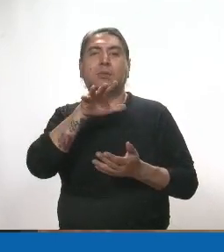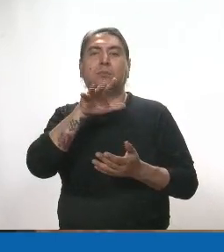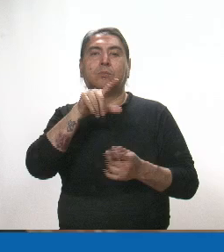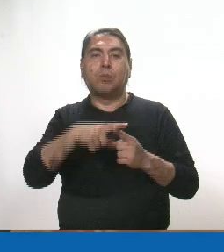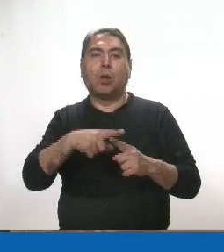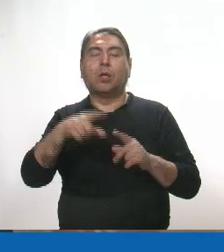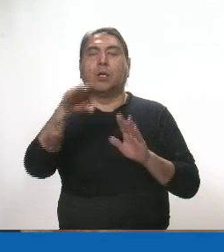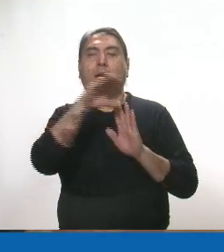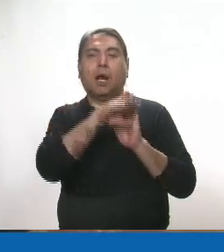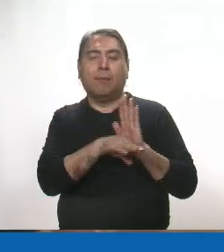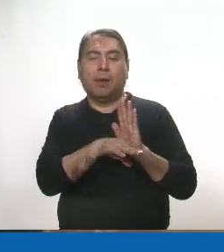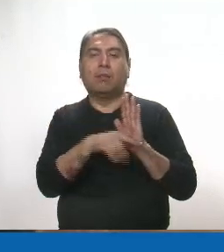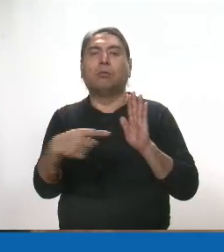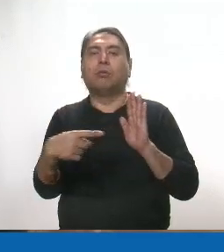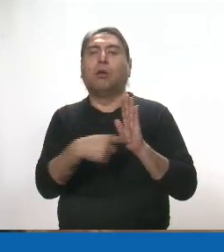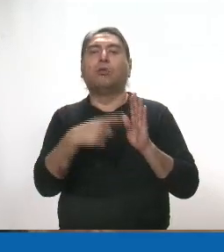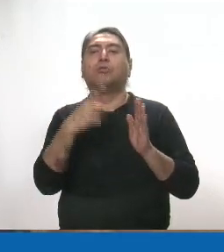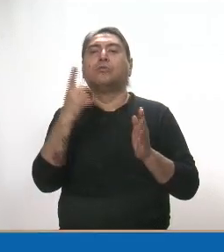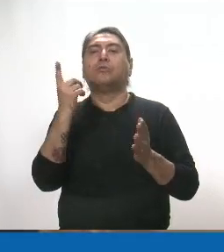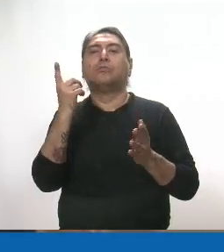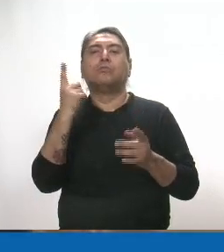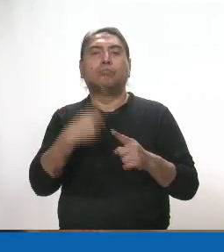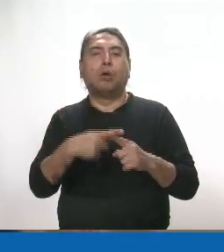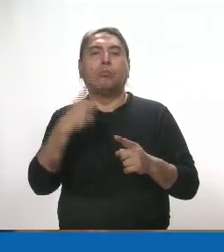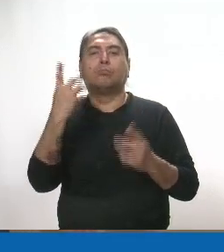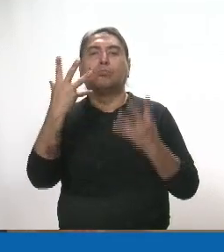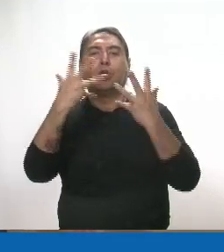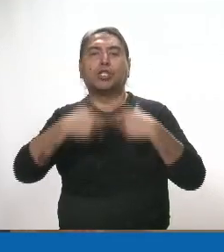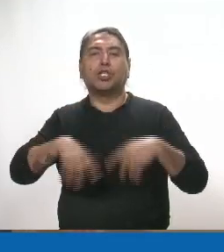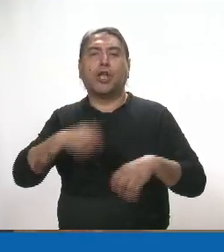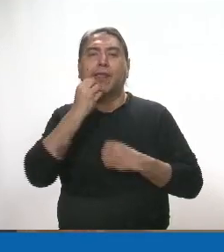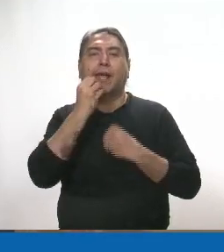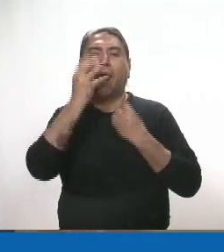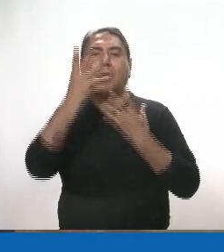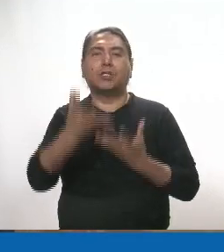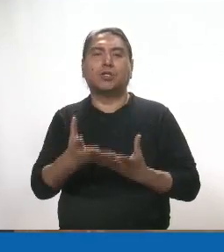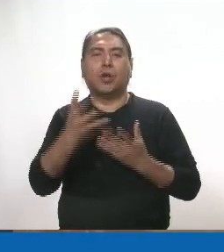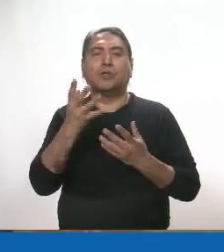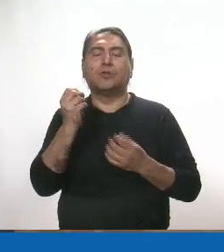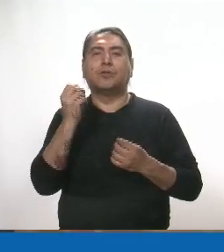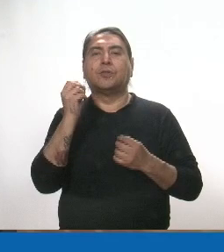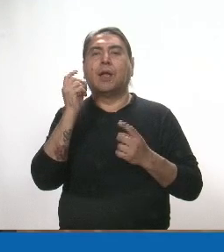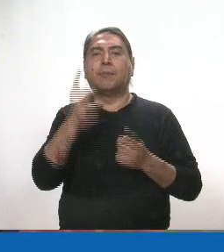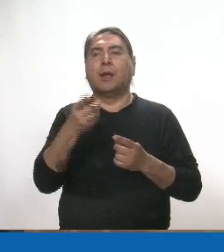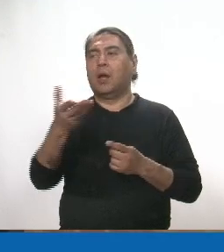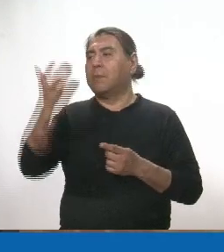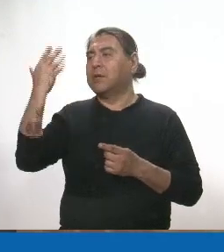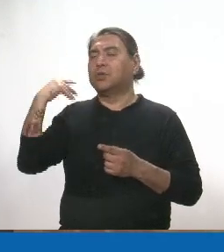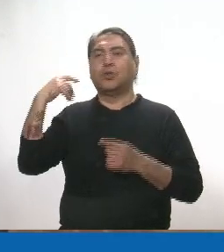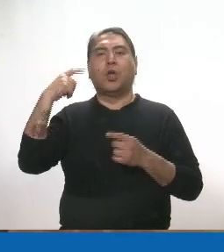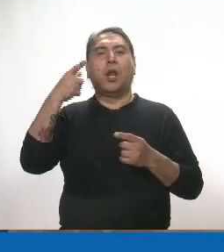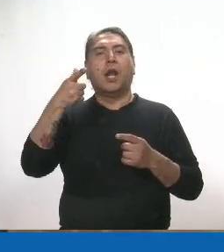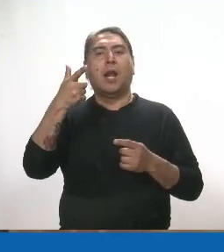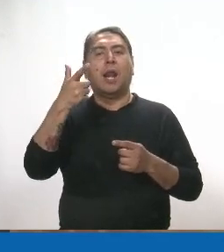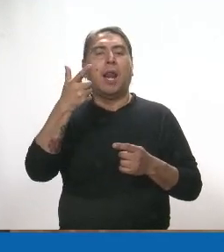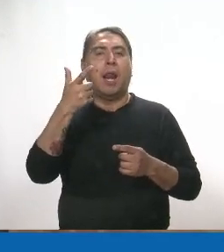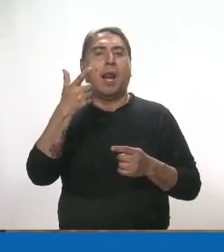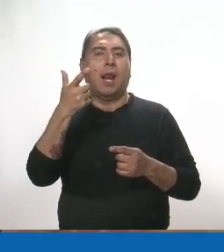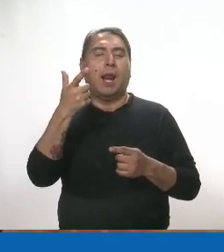sobretablas sobre el proyecto de declaración de lo ocurrido en la República